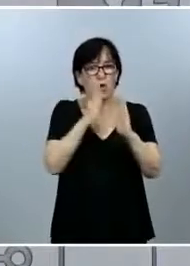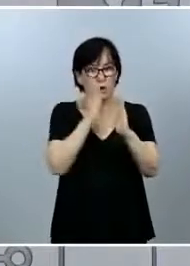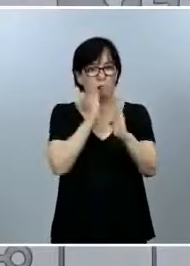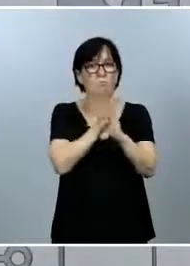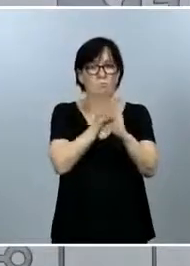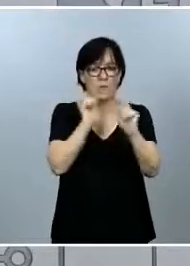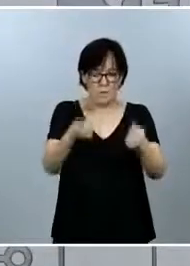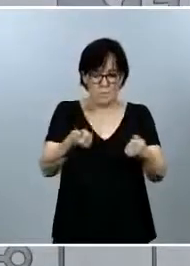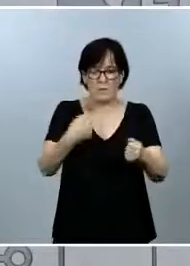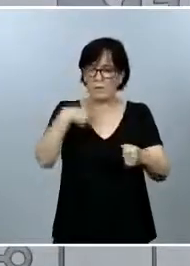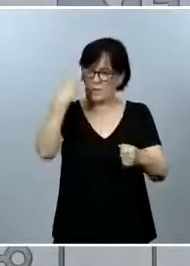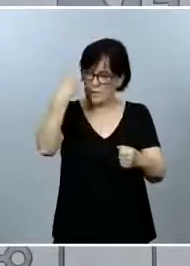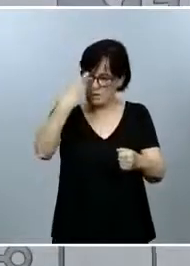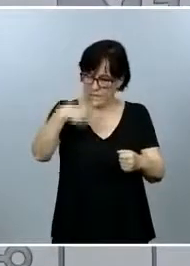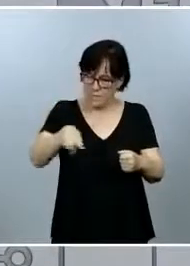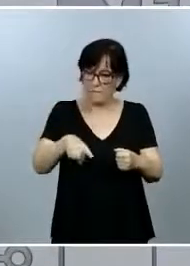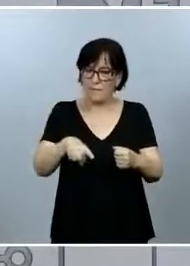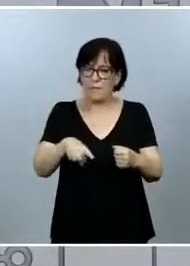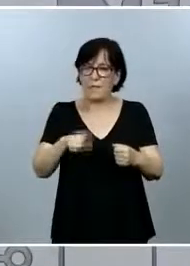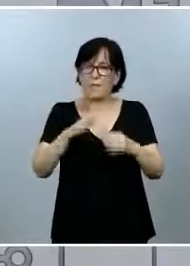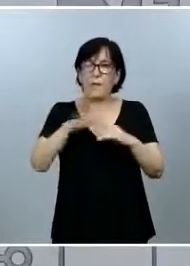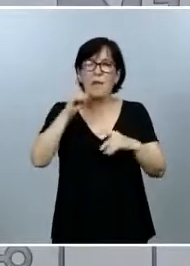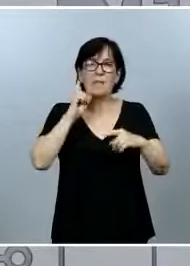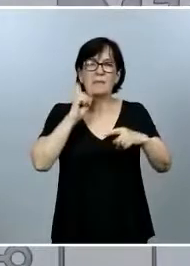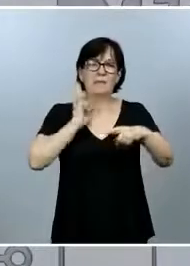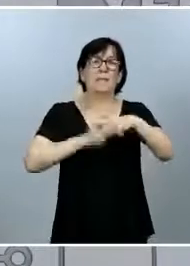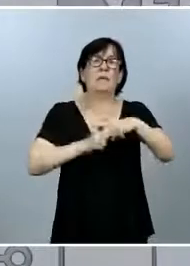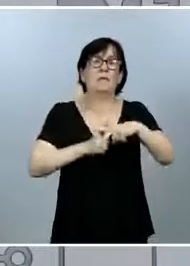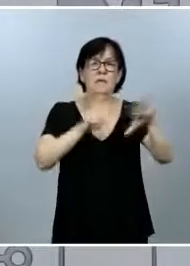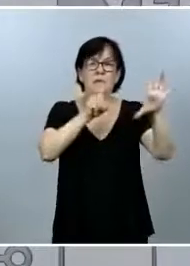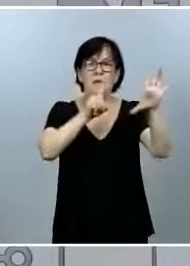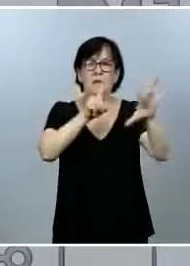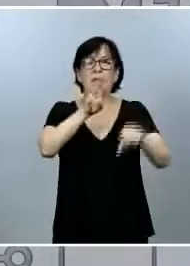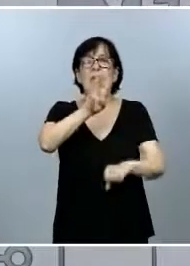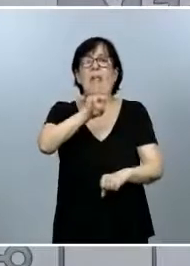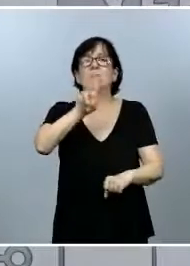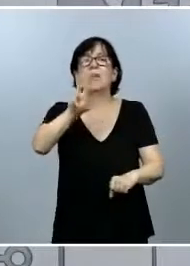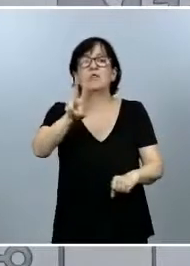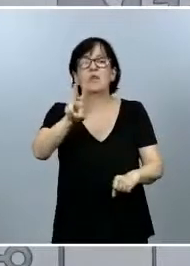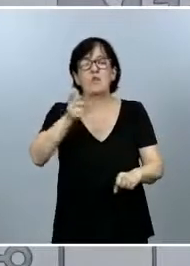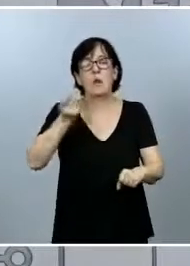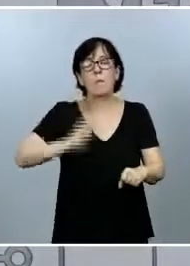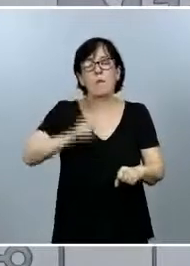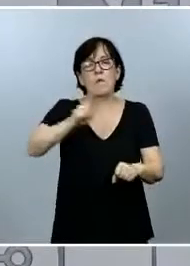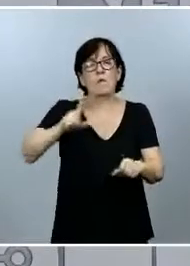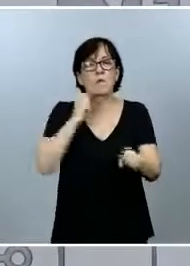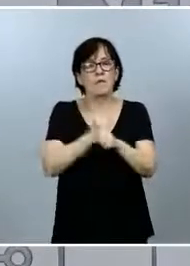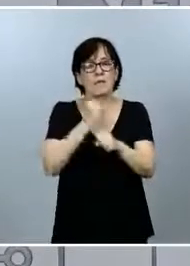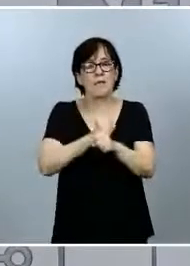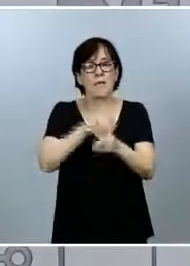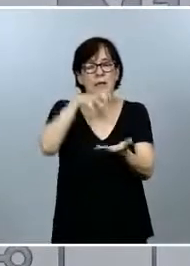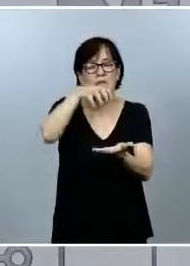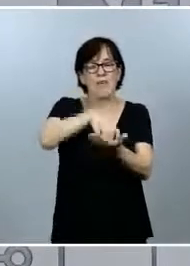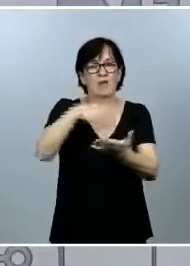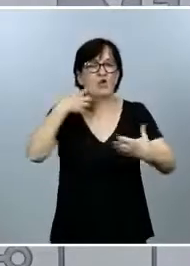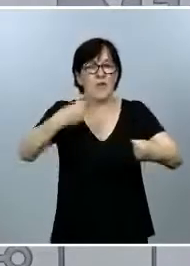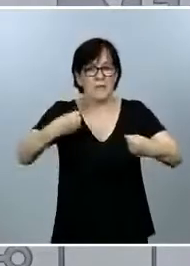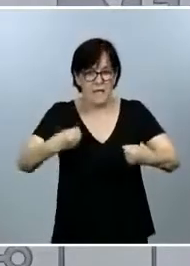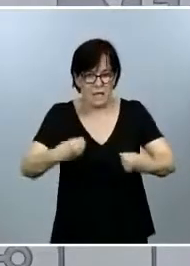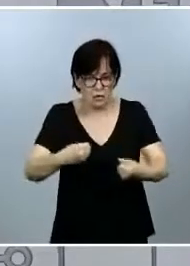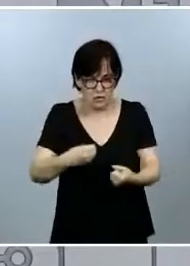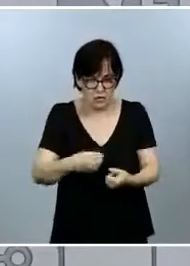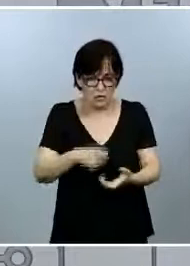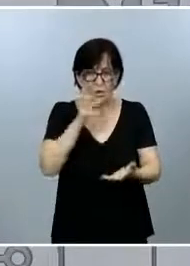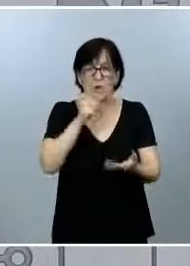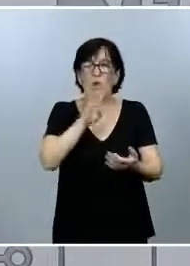sabemos que más de la mitad, 632, son profesionales que trabajan en centros sanitarios. Sabemos que